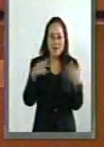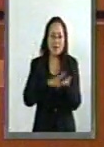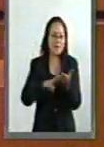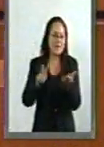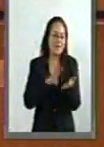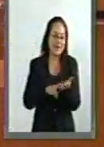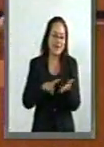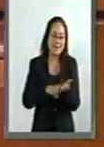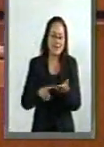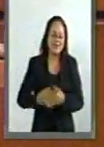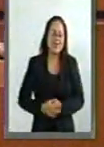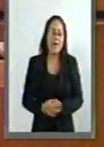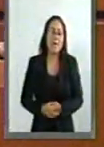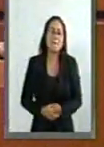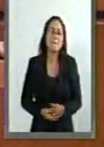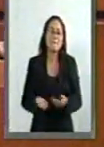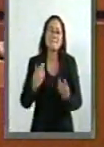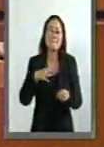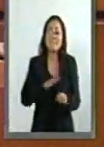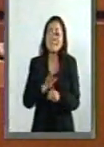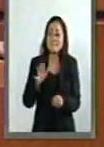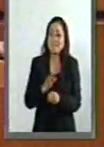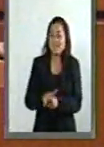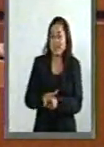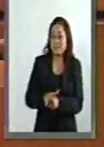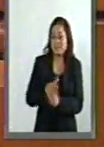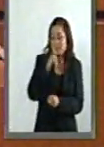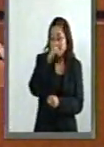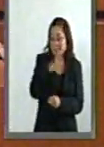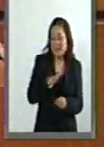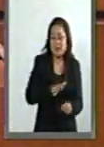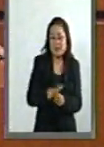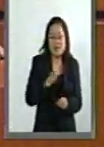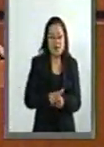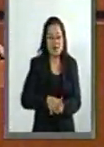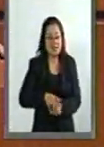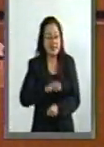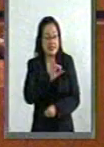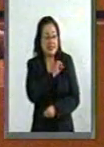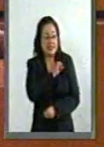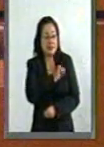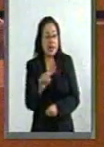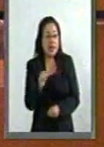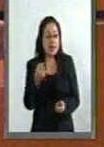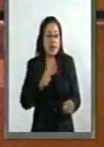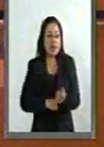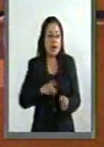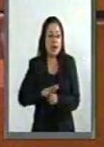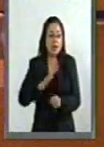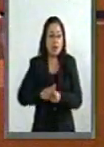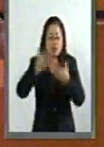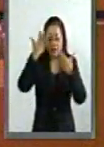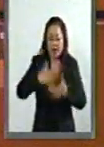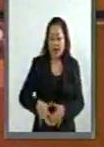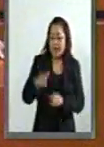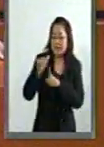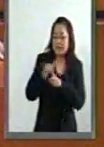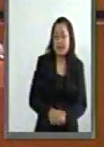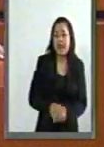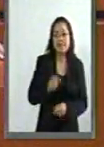y sus desplantes de villano disfrazado de bullying senador. Señor,